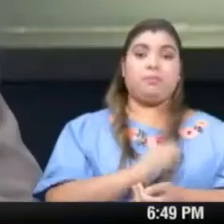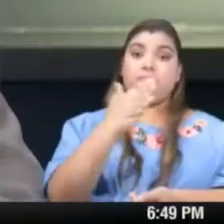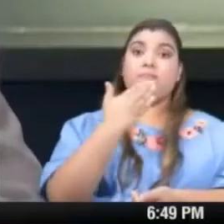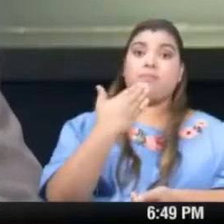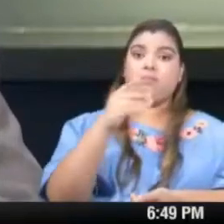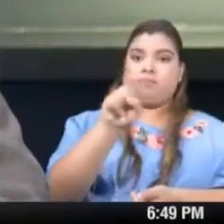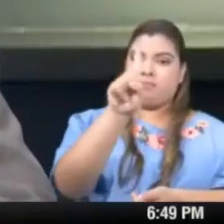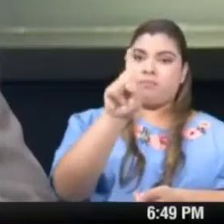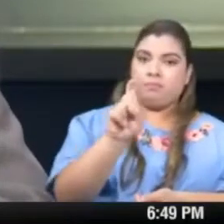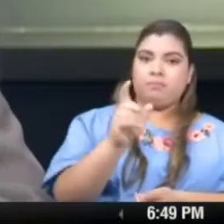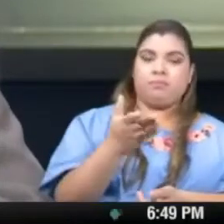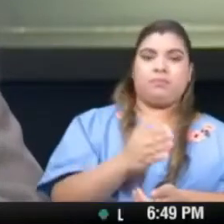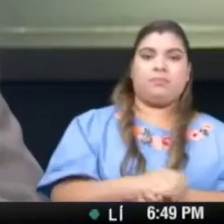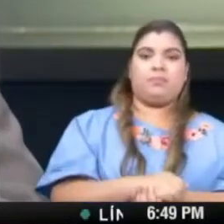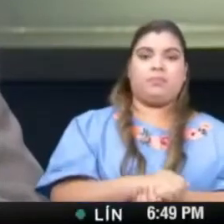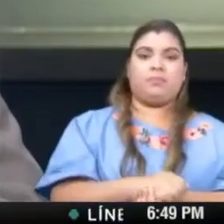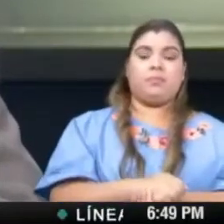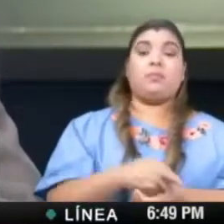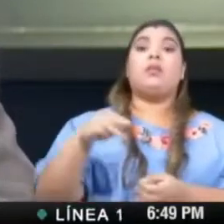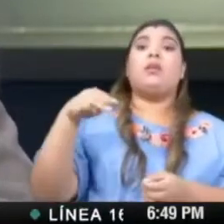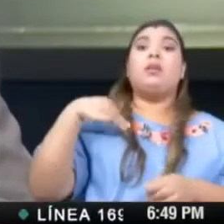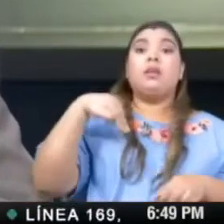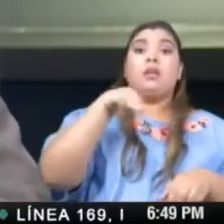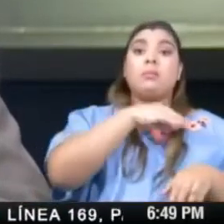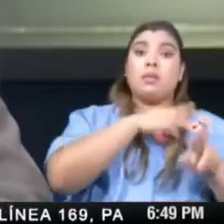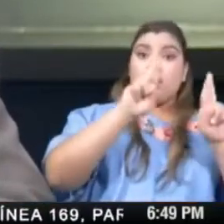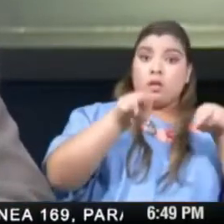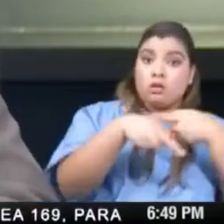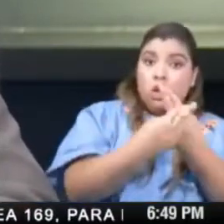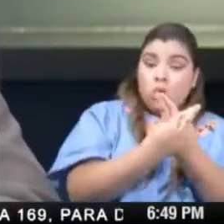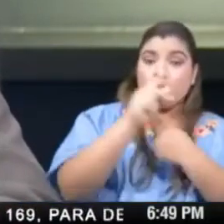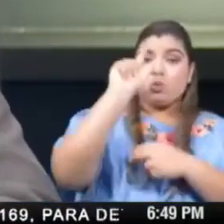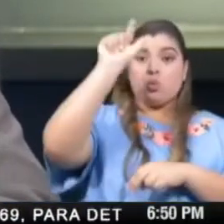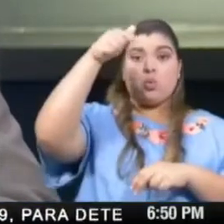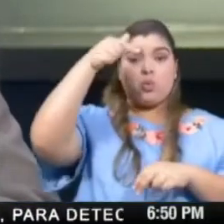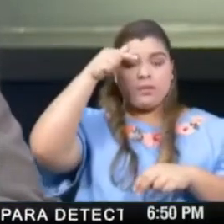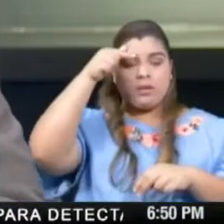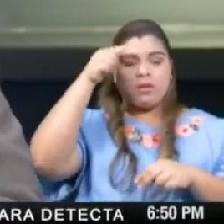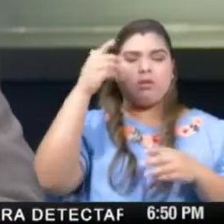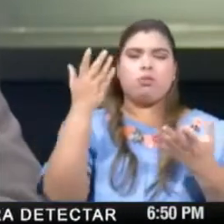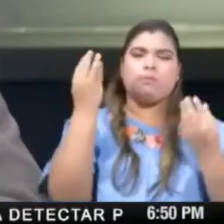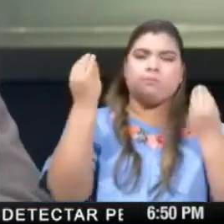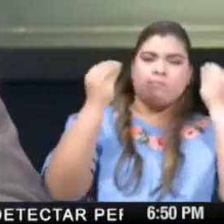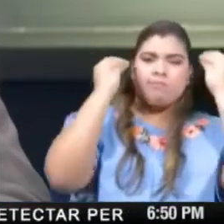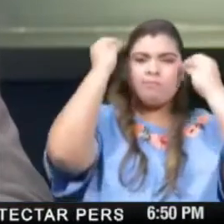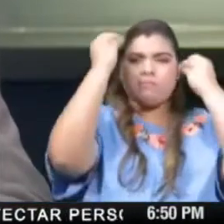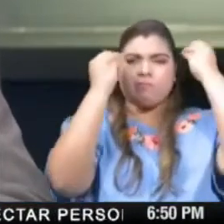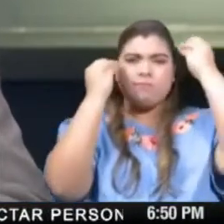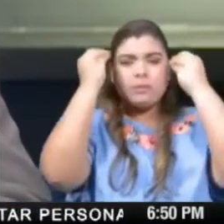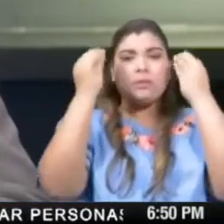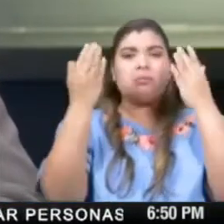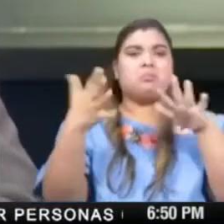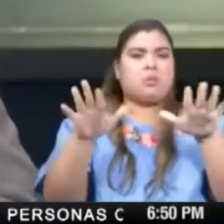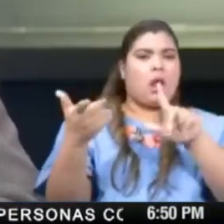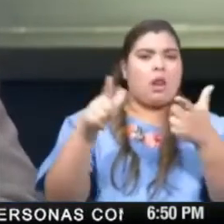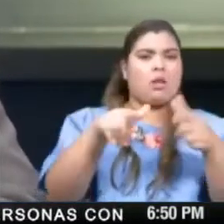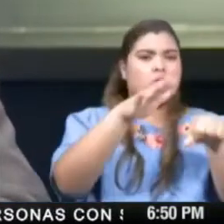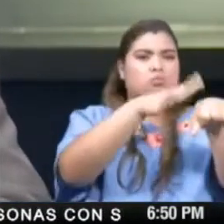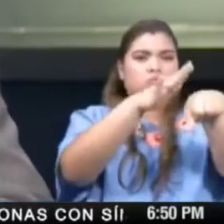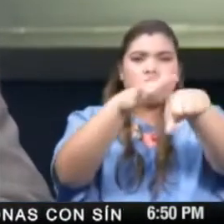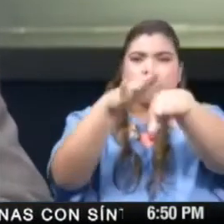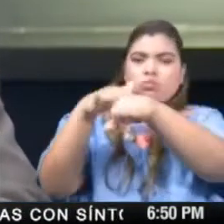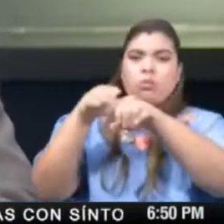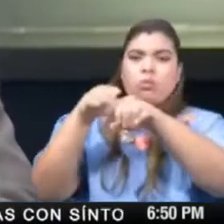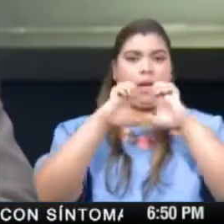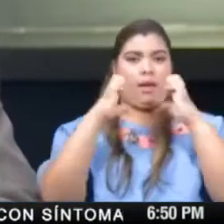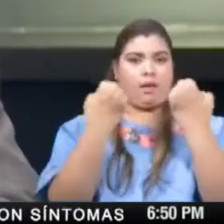Nosotros en el Ministerio de Salud del Gobierno Nacional hemos constituido un equipo que está basado en lo que es